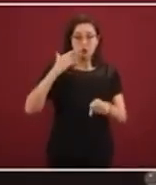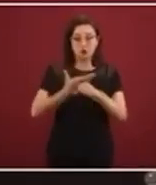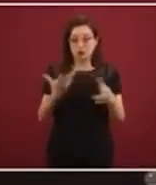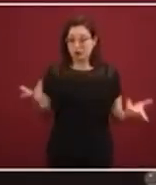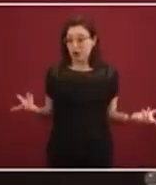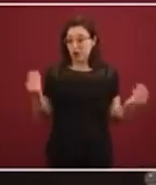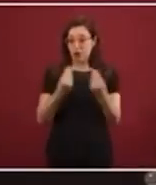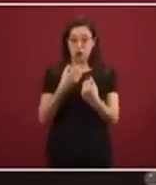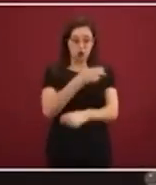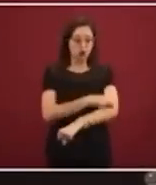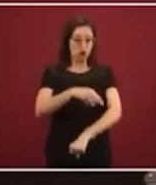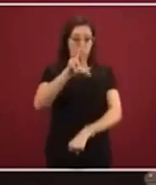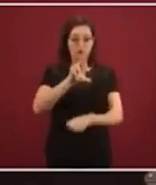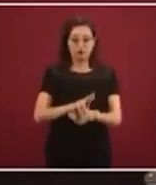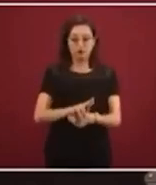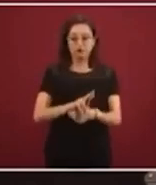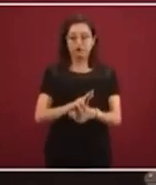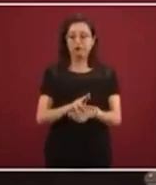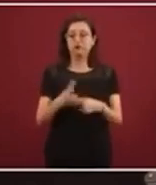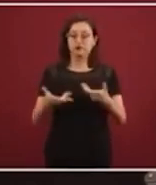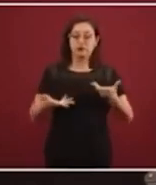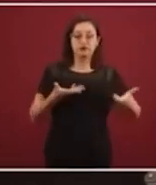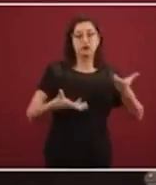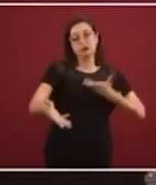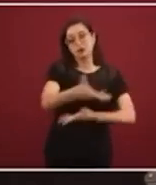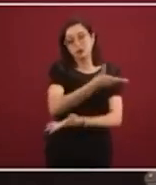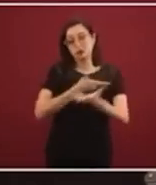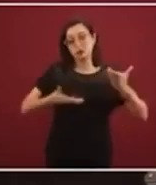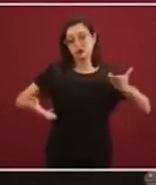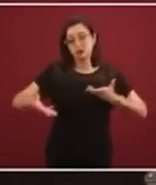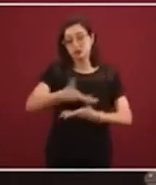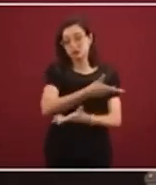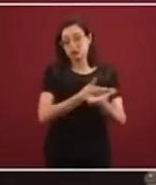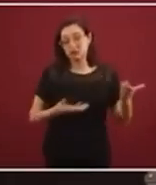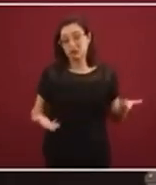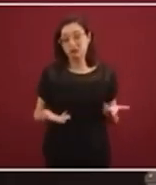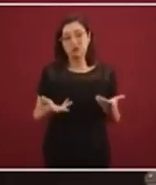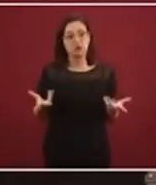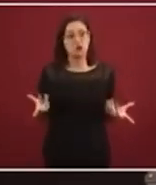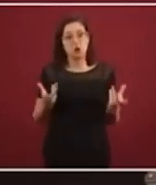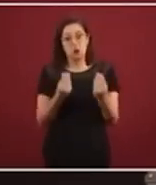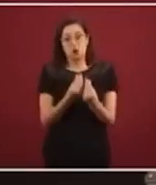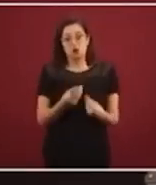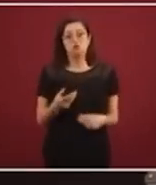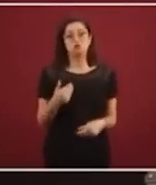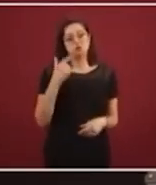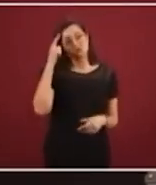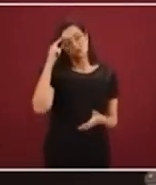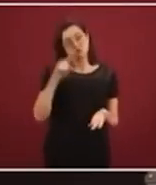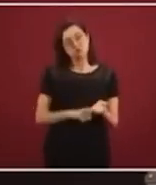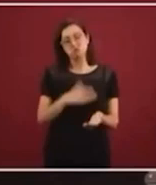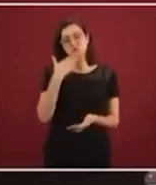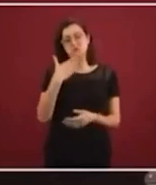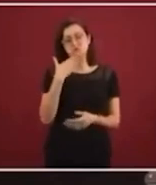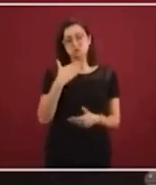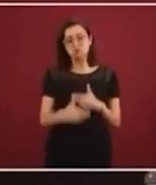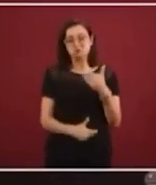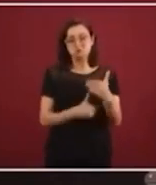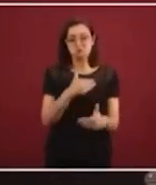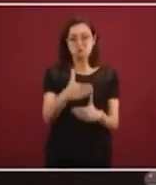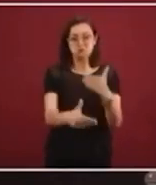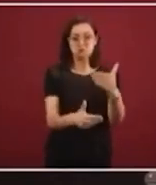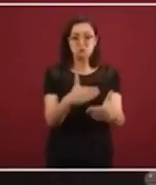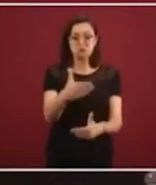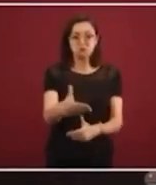decir coordinación, quiere decir colaboración, quiere decir hacer las cosas juntos. Yo creo que vamos muy bien en el sentido de